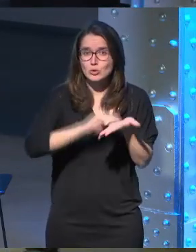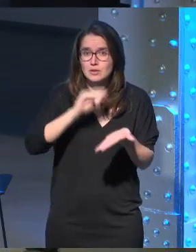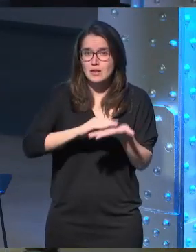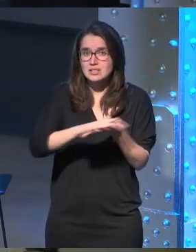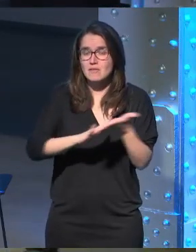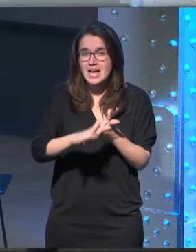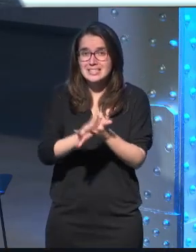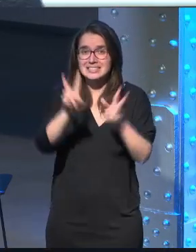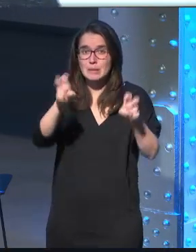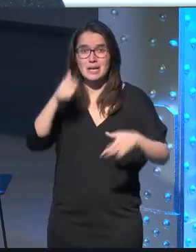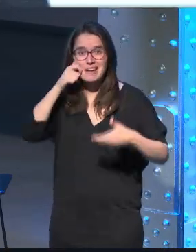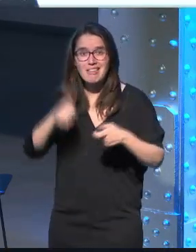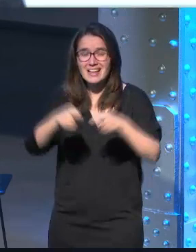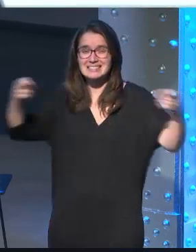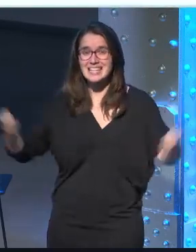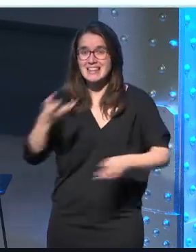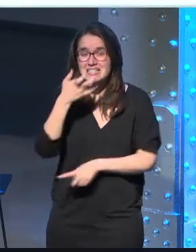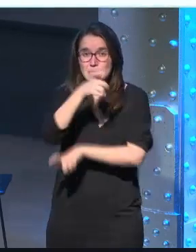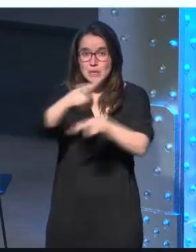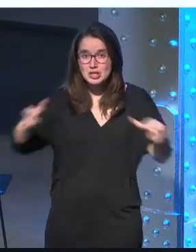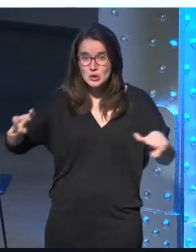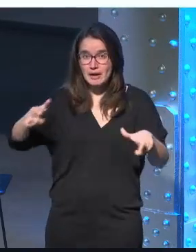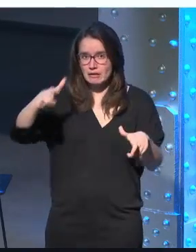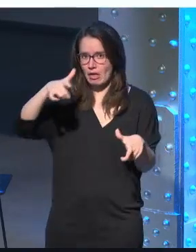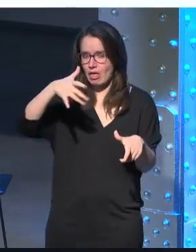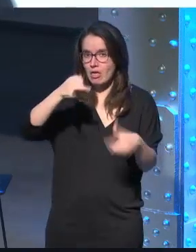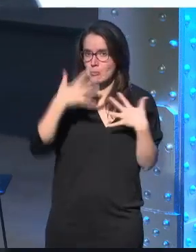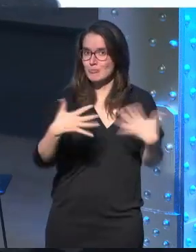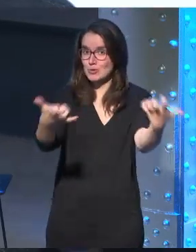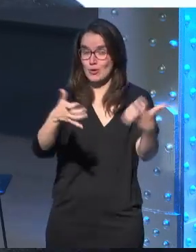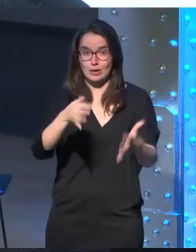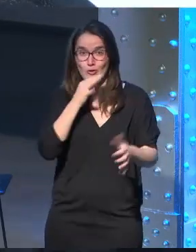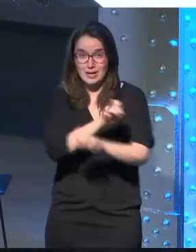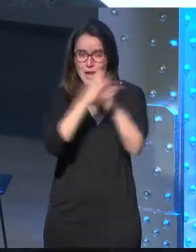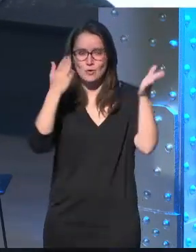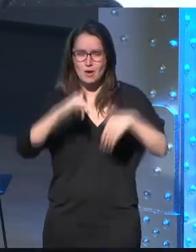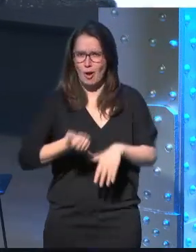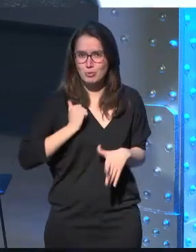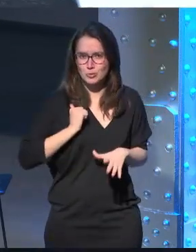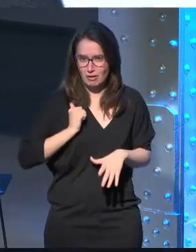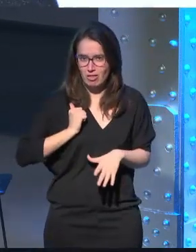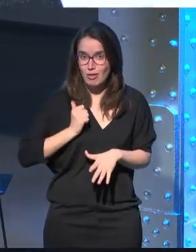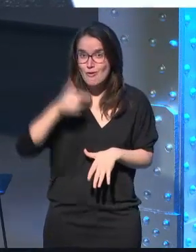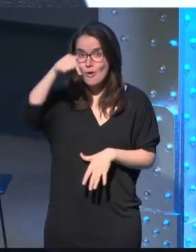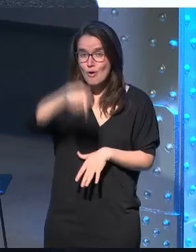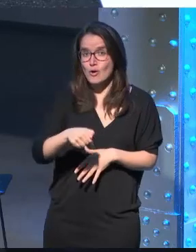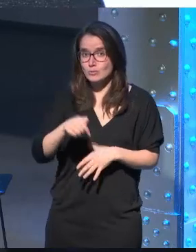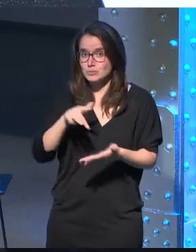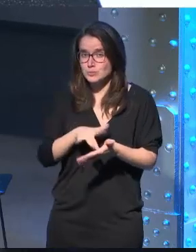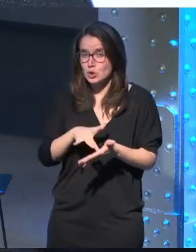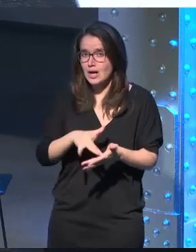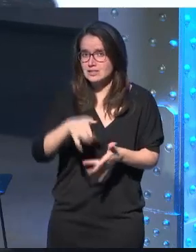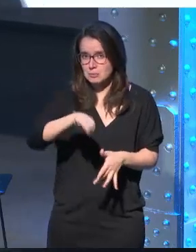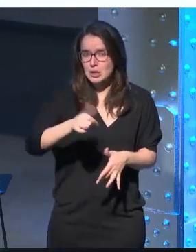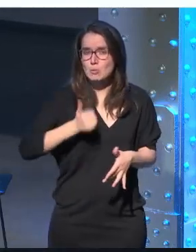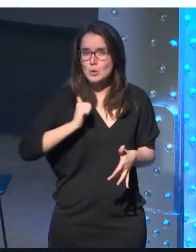hablar de realidad extendida si hay gente que todavía está aquí que todavía no lo tiene muy claro es una oportunidad en el día de hoy vais a tener también